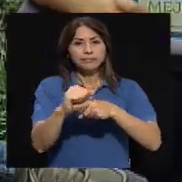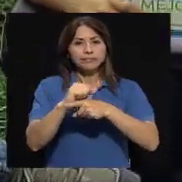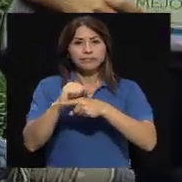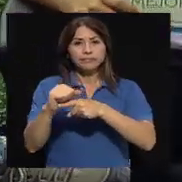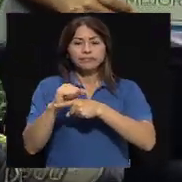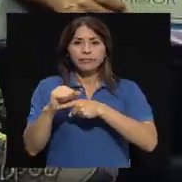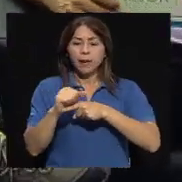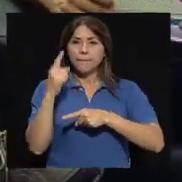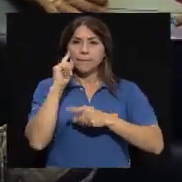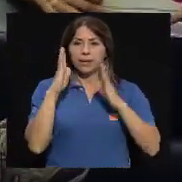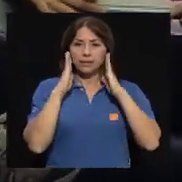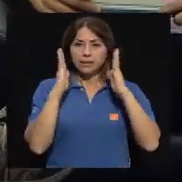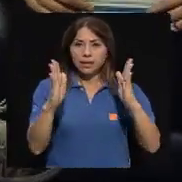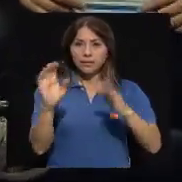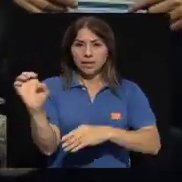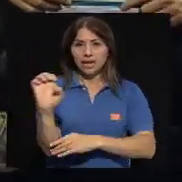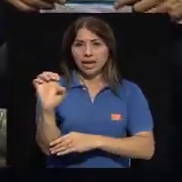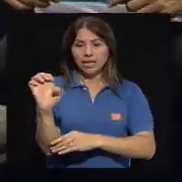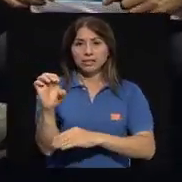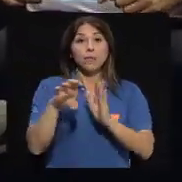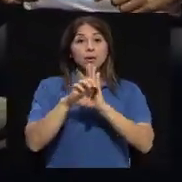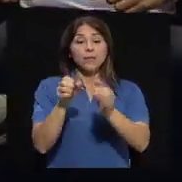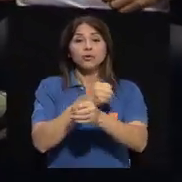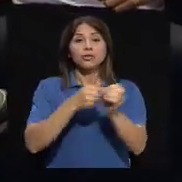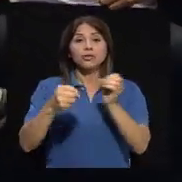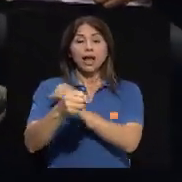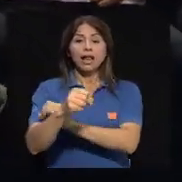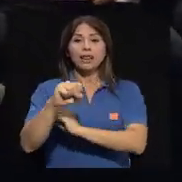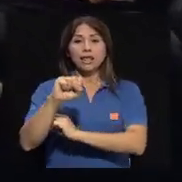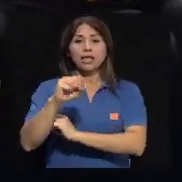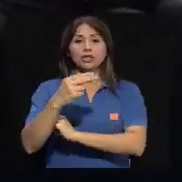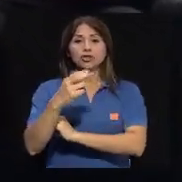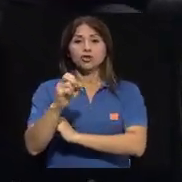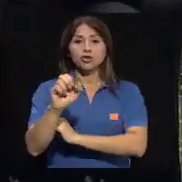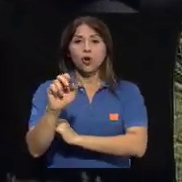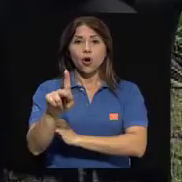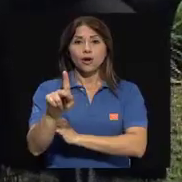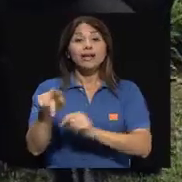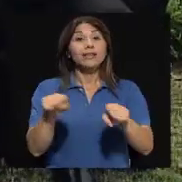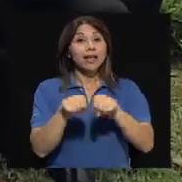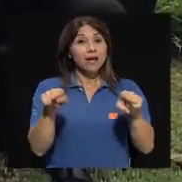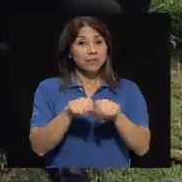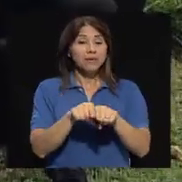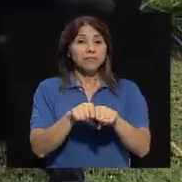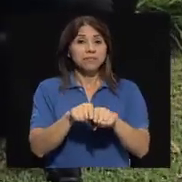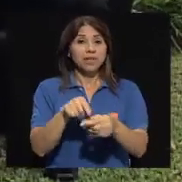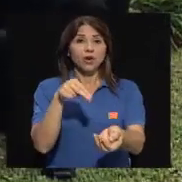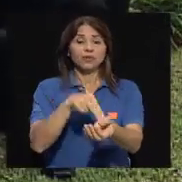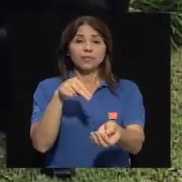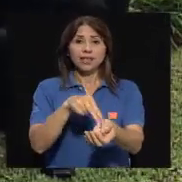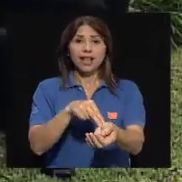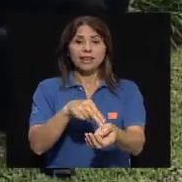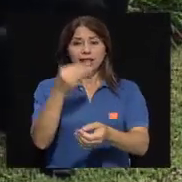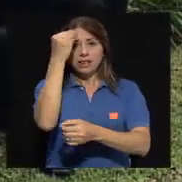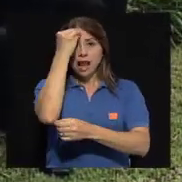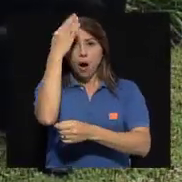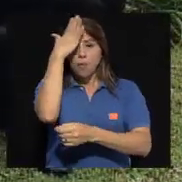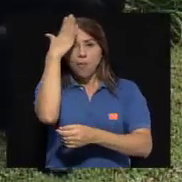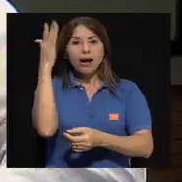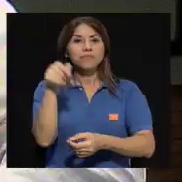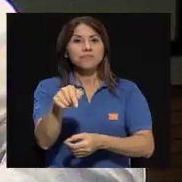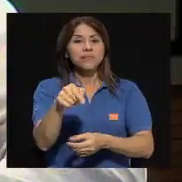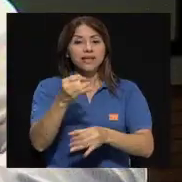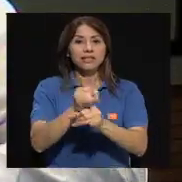emergencias, por ejemplo, en sala de shock o accidentes. El hospital de trauma que tenemos en el Instituto Nacional de Seguro,